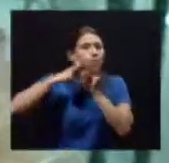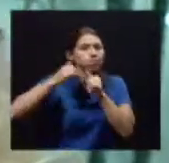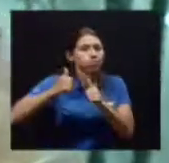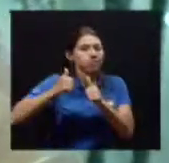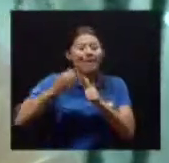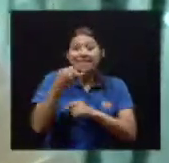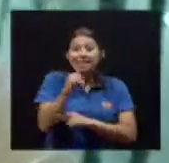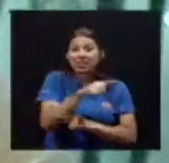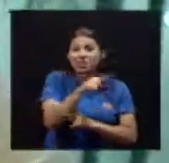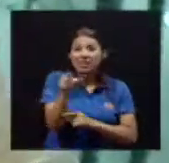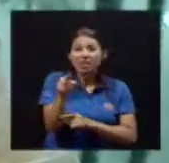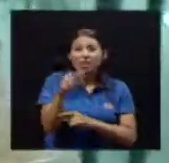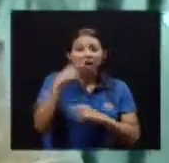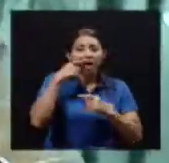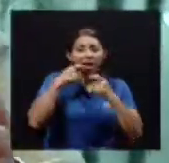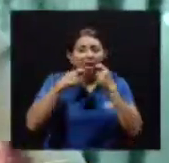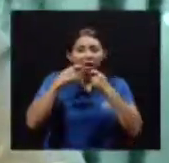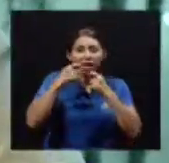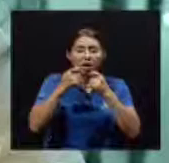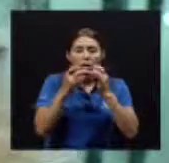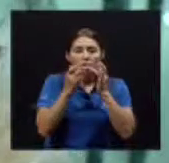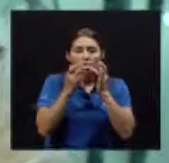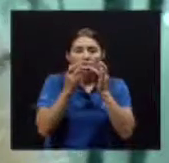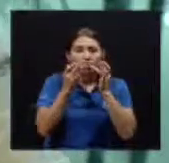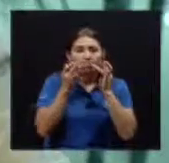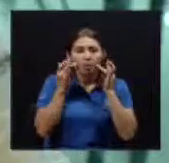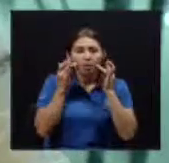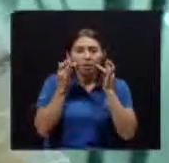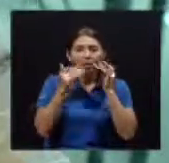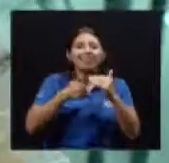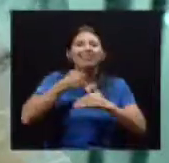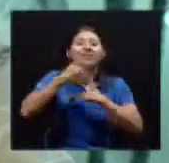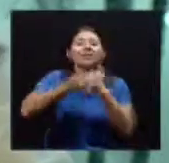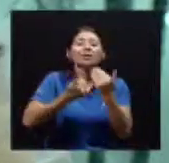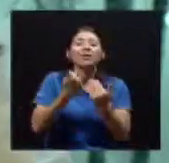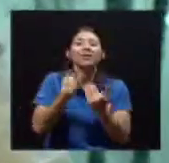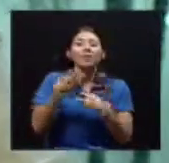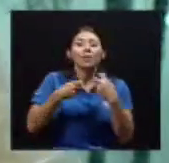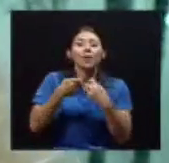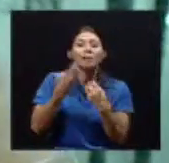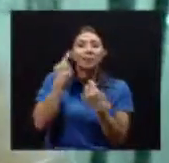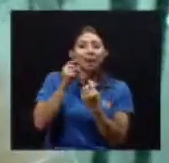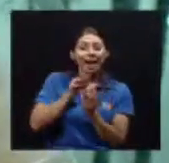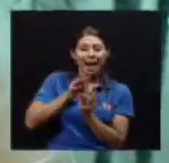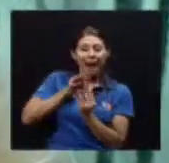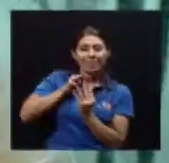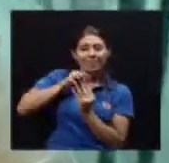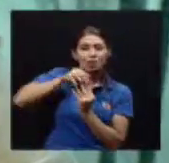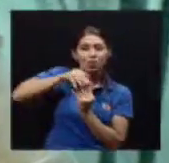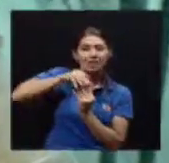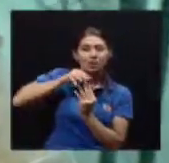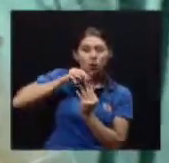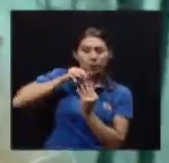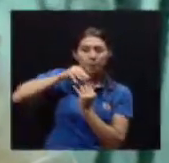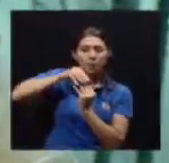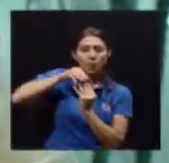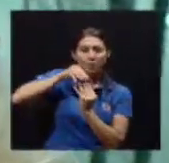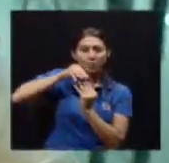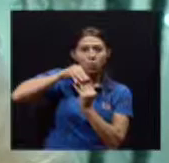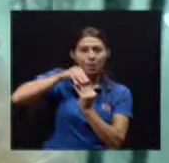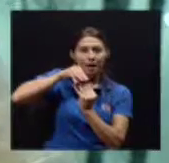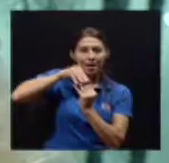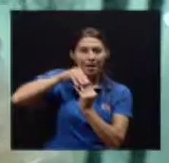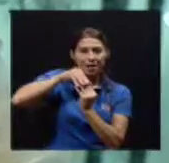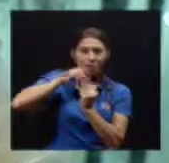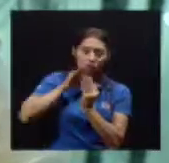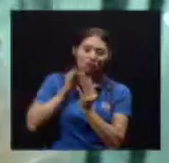Si usted pierde Piezas dentales Lo ideal es Reponerlas ¿Y cómo se reponen? Pues con una prótesis Hay diferentes